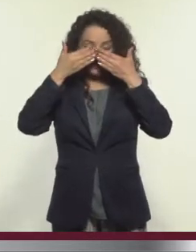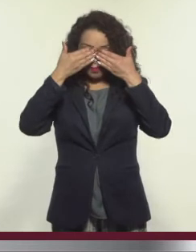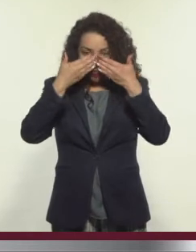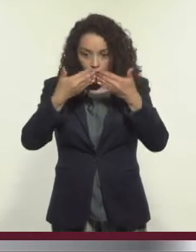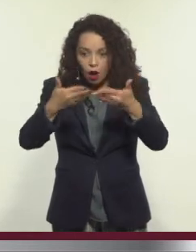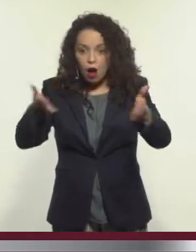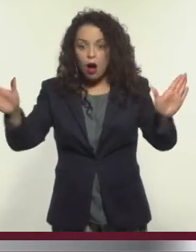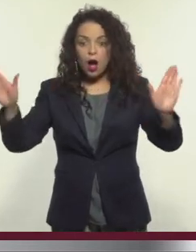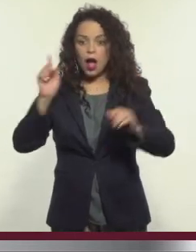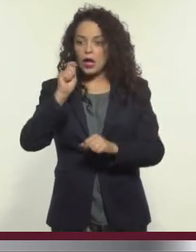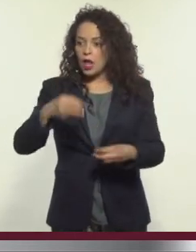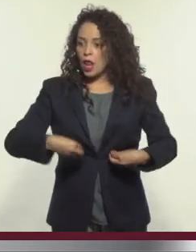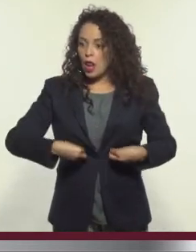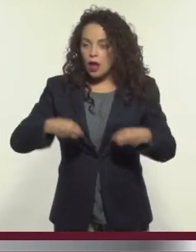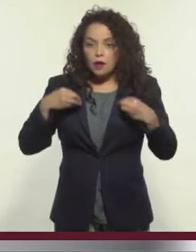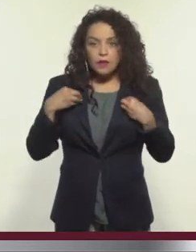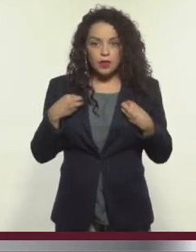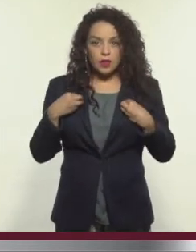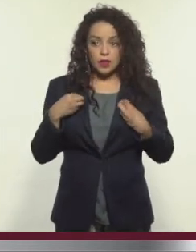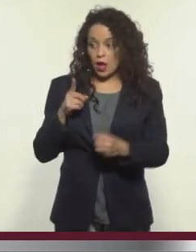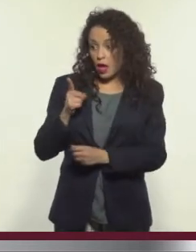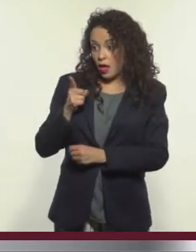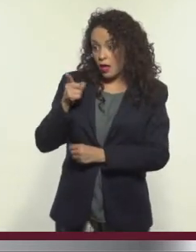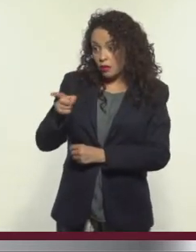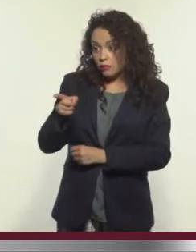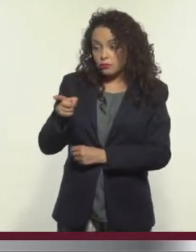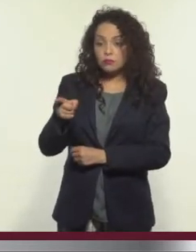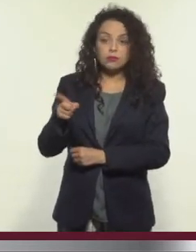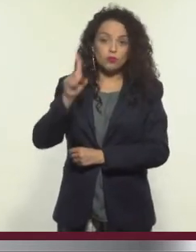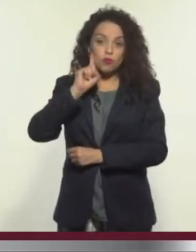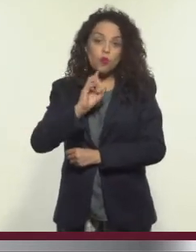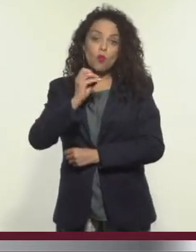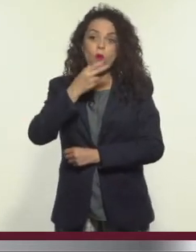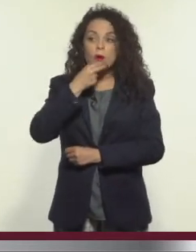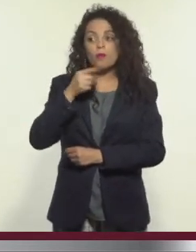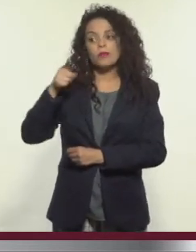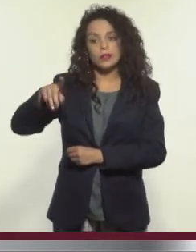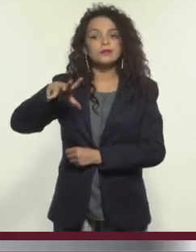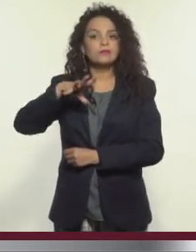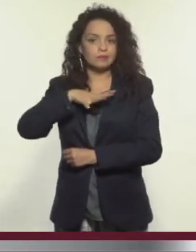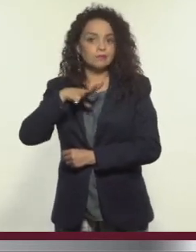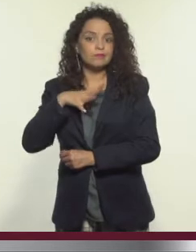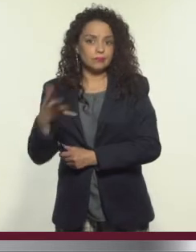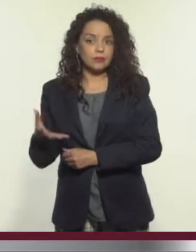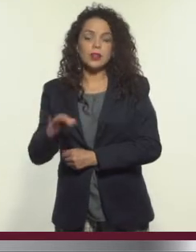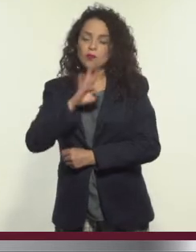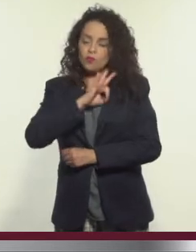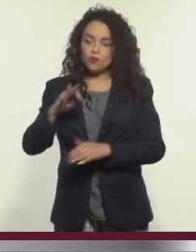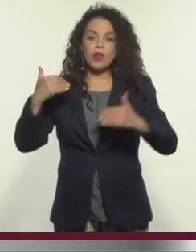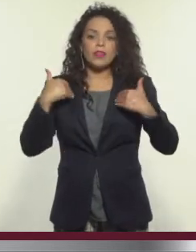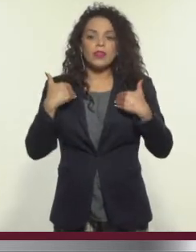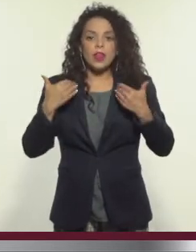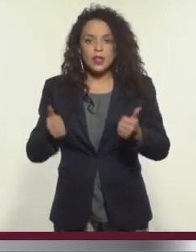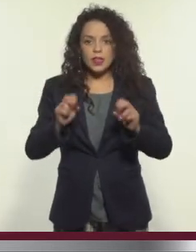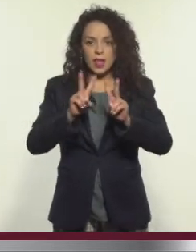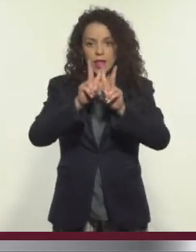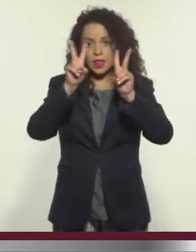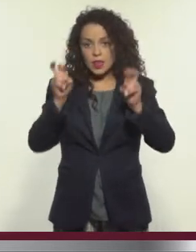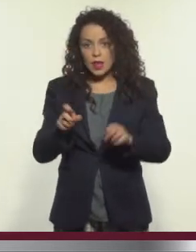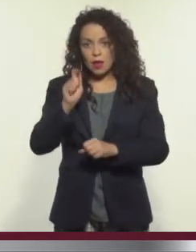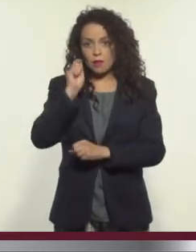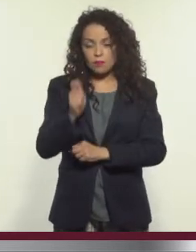abriendo la vida que él o ella han tenido y nos permiten entender temas que